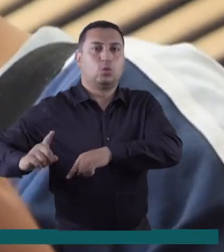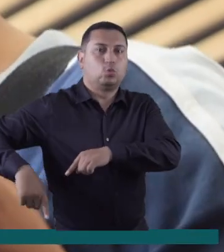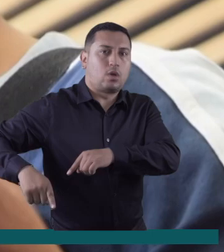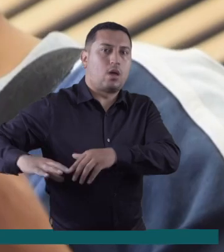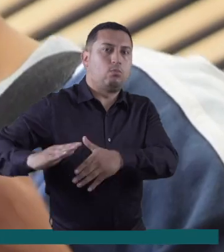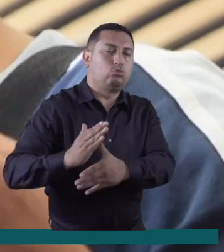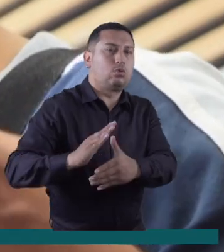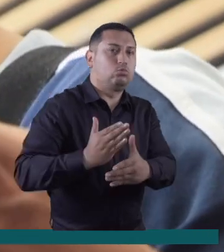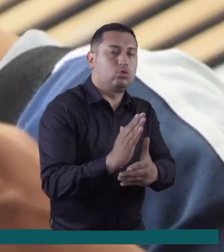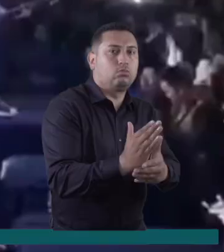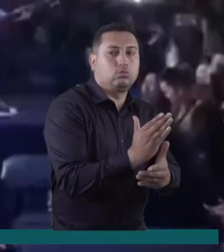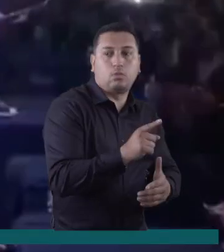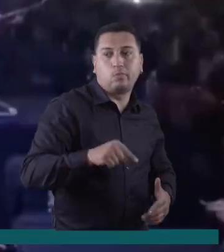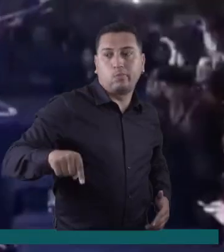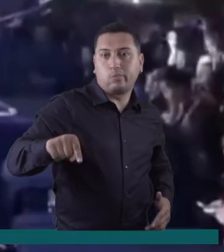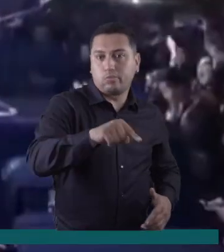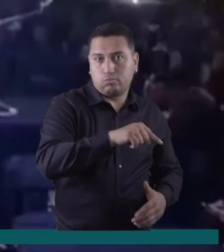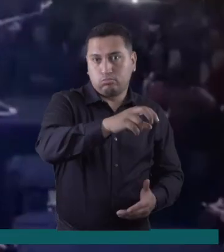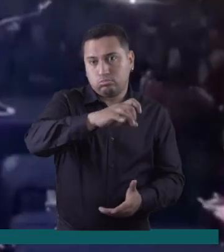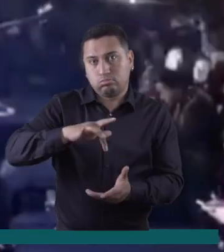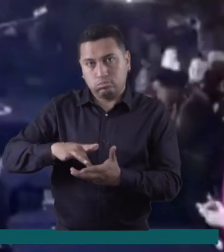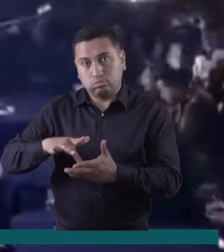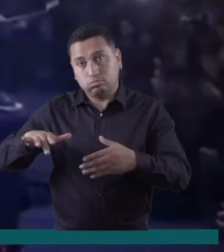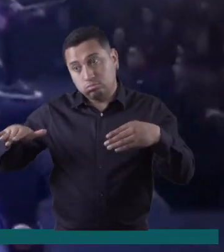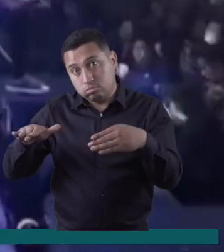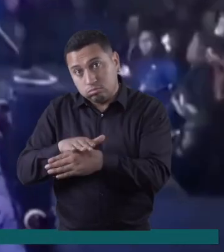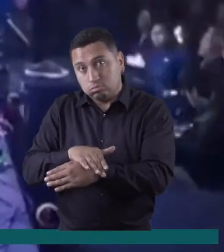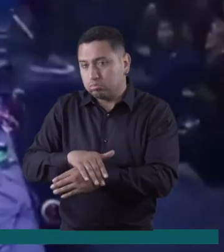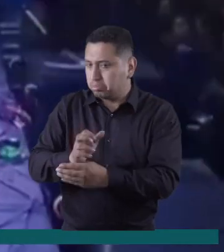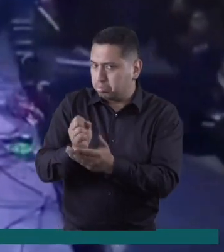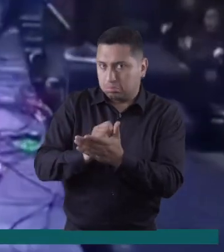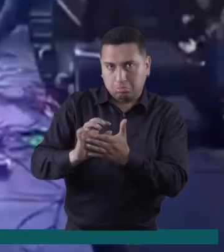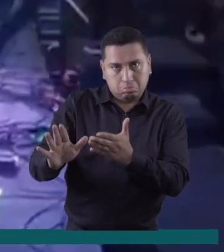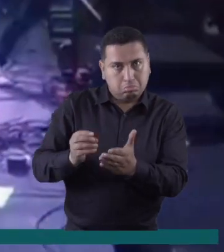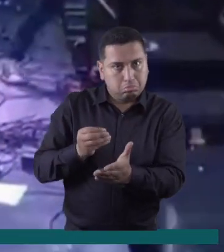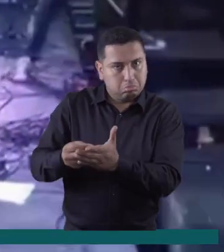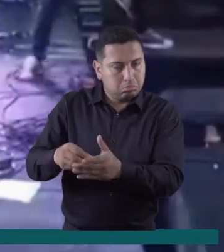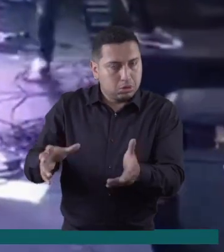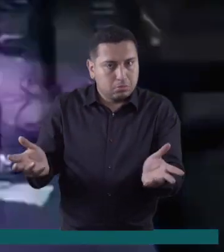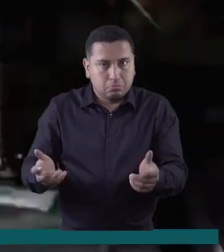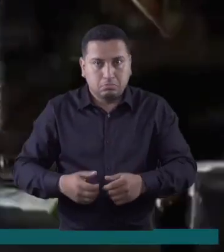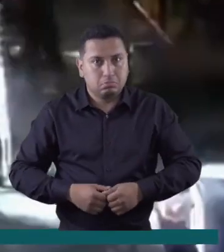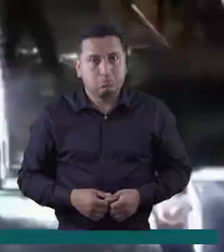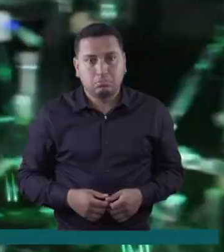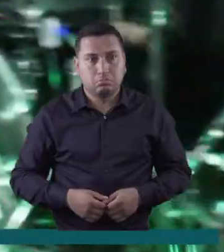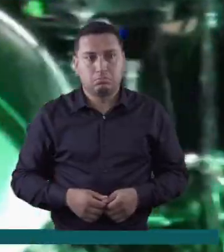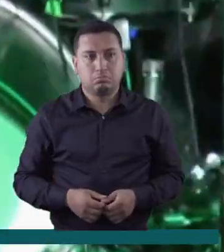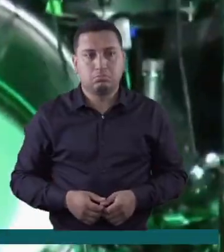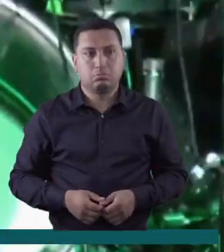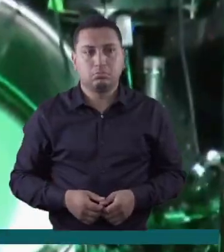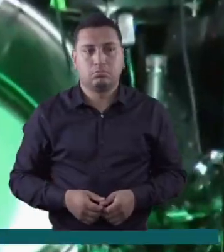musicales de este y otros municipios de la Sabana Centro. La entrada al festival es completamente libre.